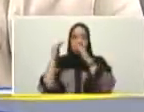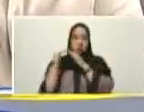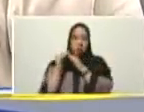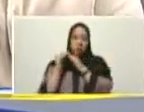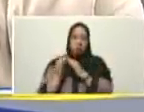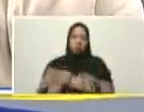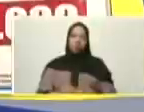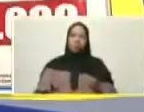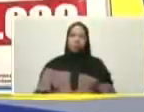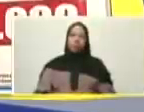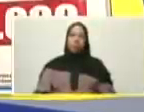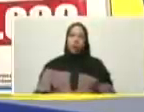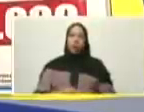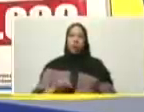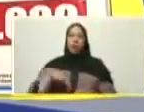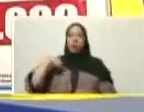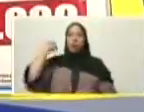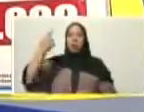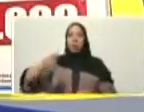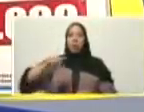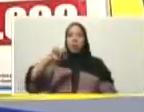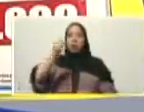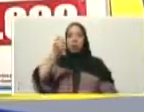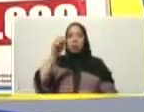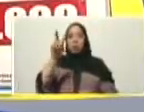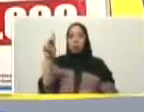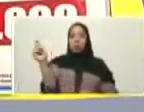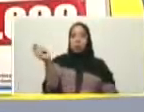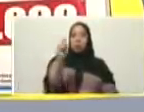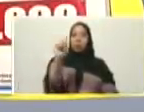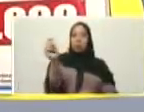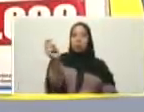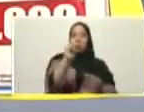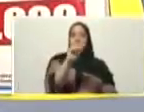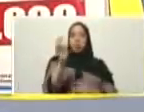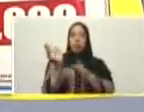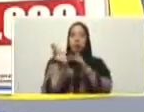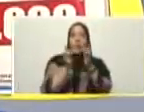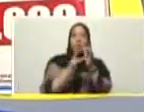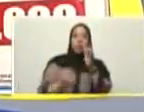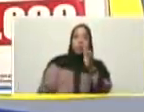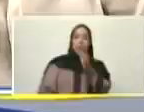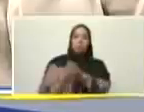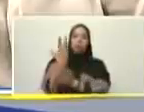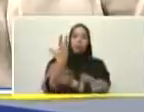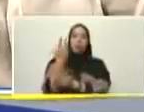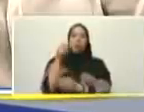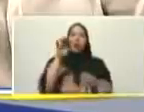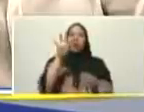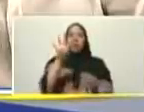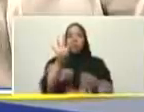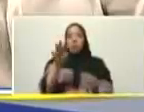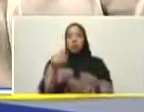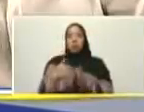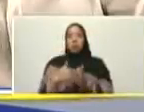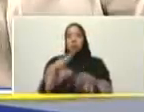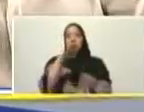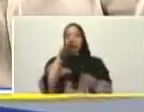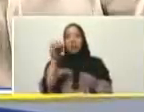dentro de doce meses estaremos llegando entre el mes de abril y mayo a cuatro millones quinientos mil